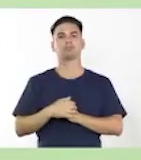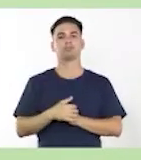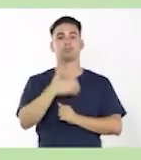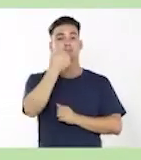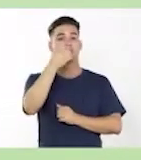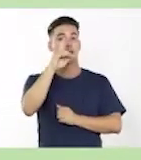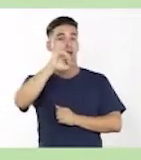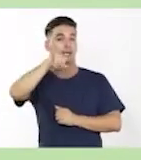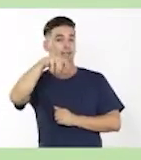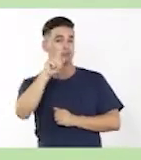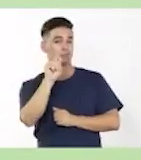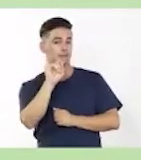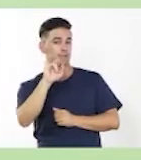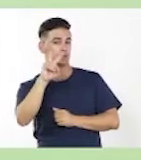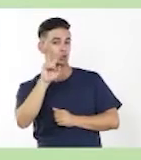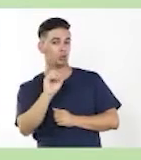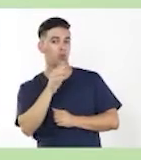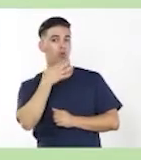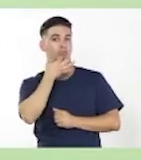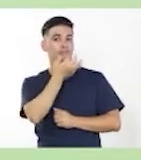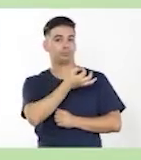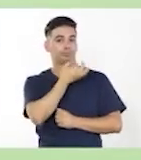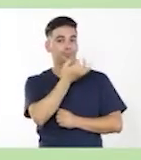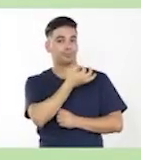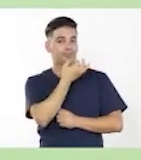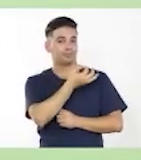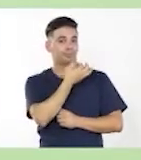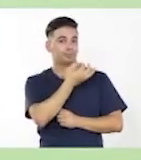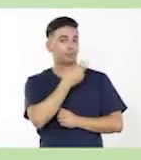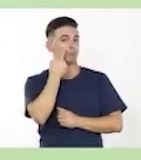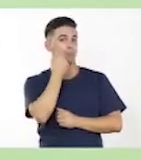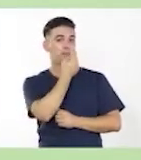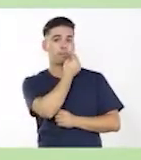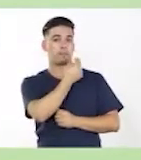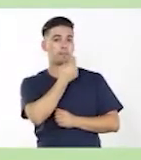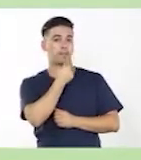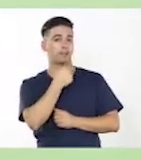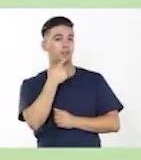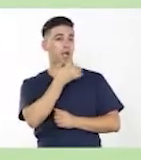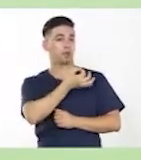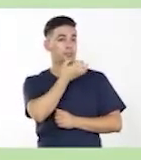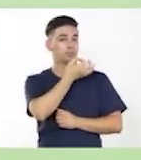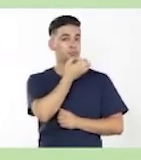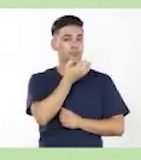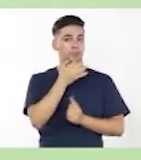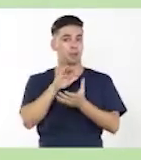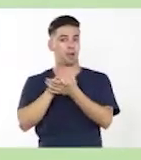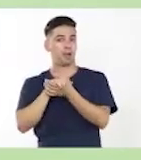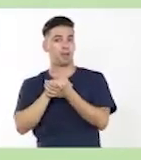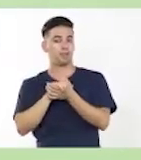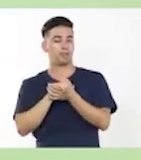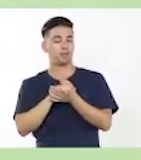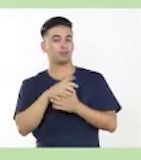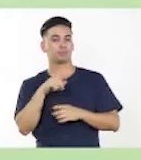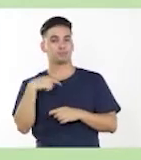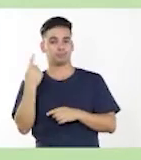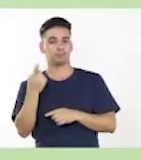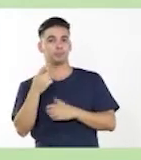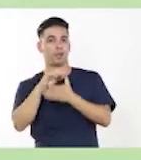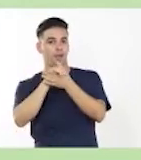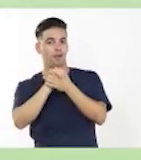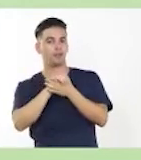por el adjetivo, que me dicen los argumentos martianos son convincentes. En este caso,